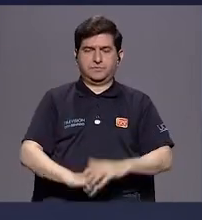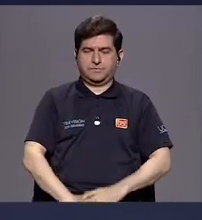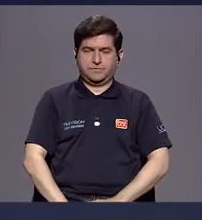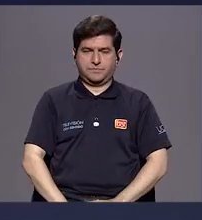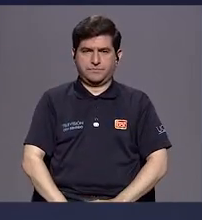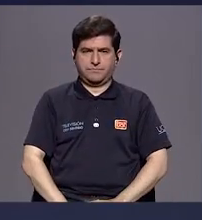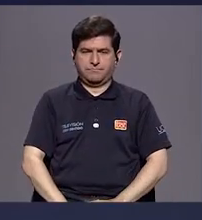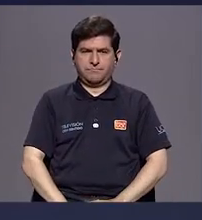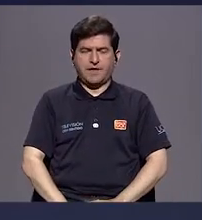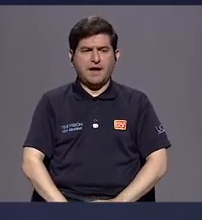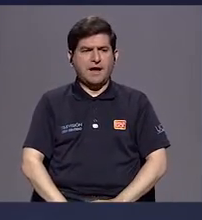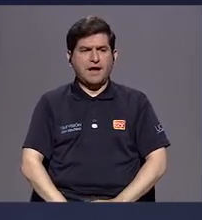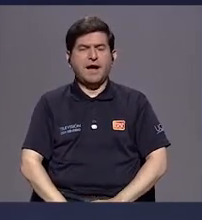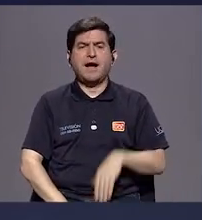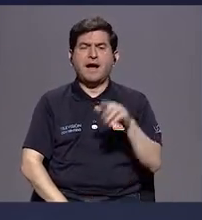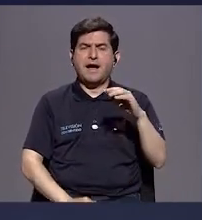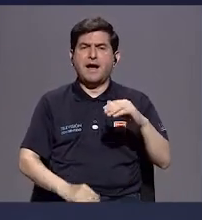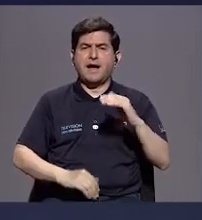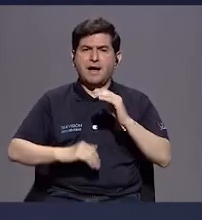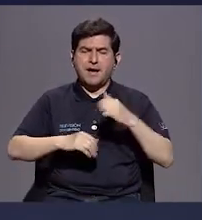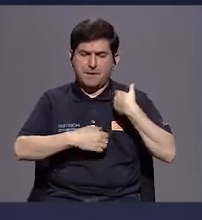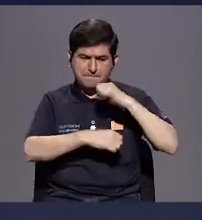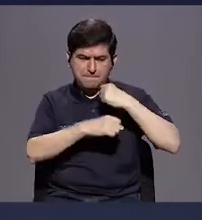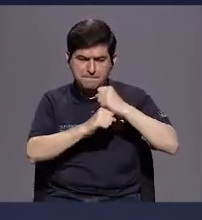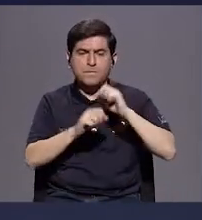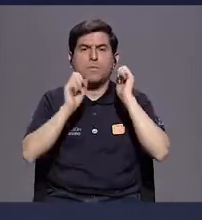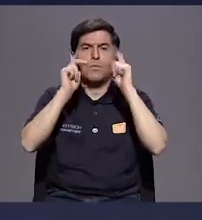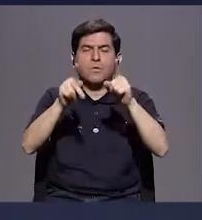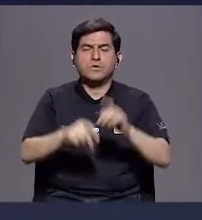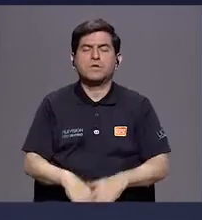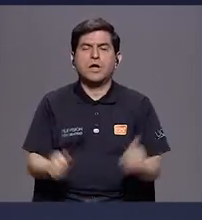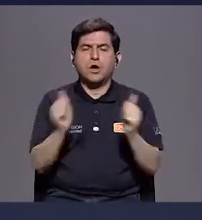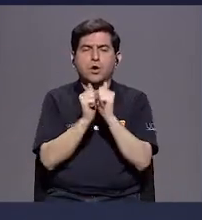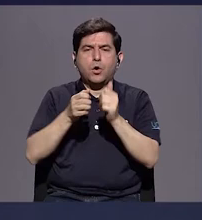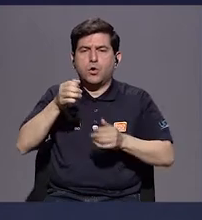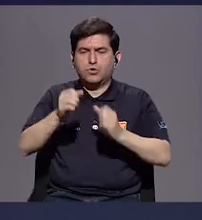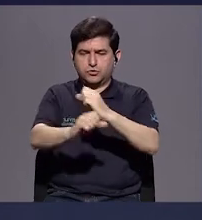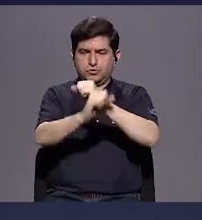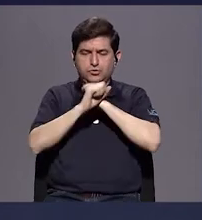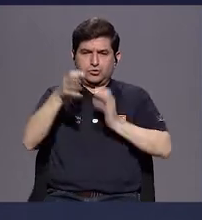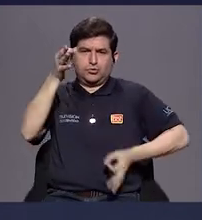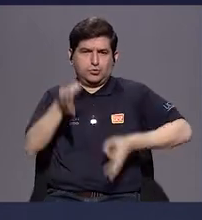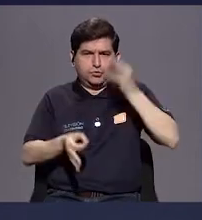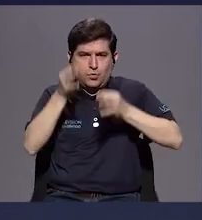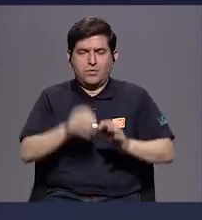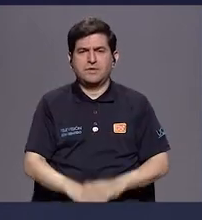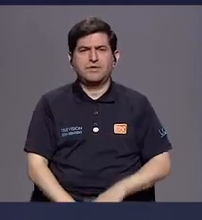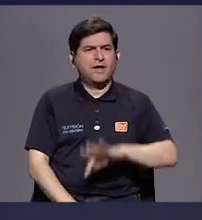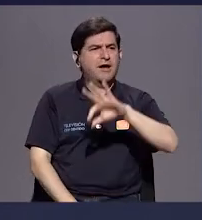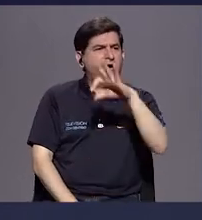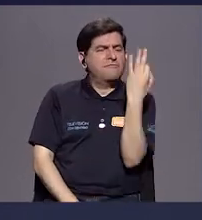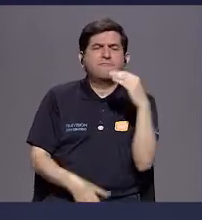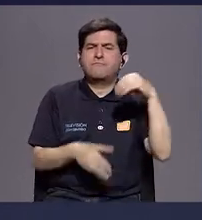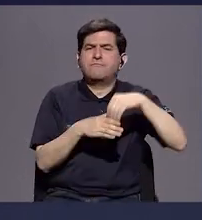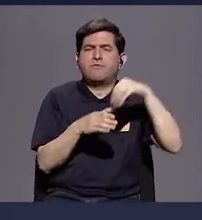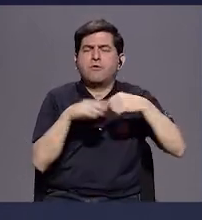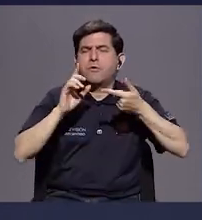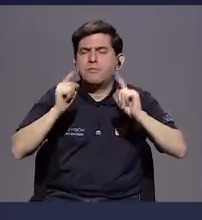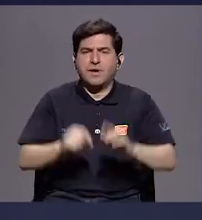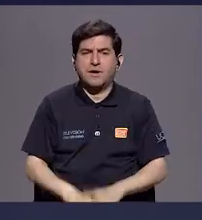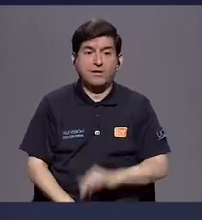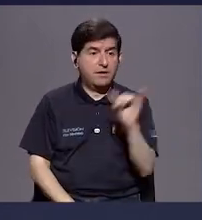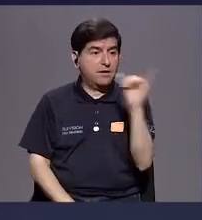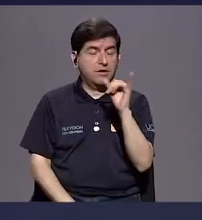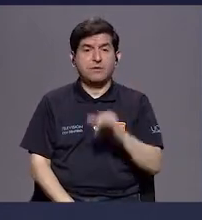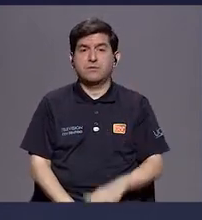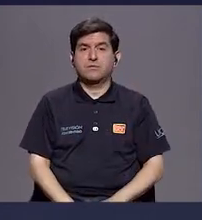Entonces le faculta a las municipalidades dándole la seguridad jurídica de qué forma va a invertir, de